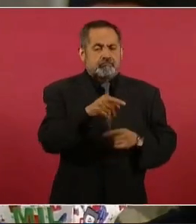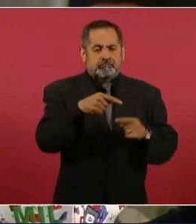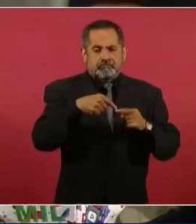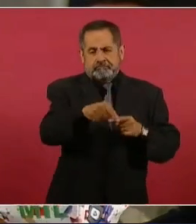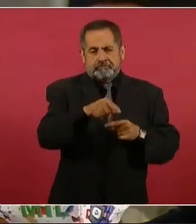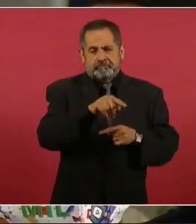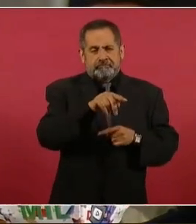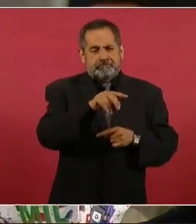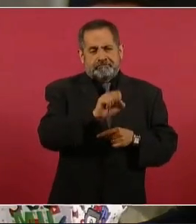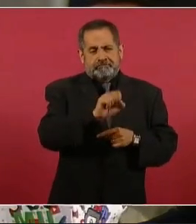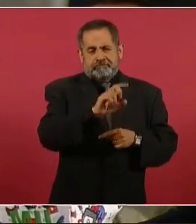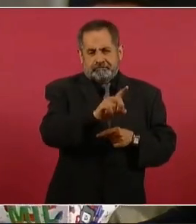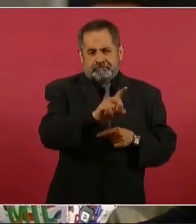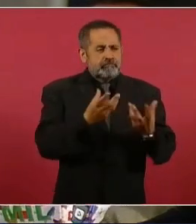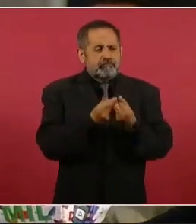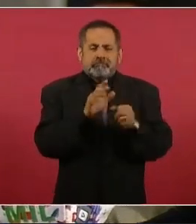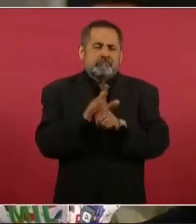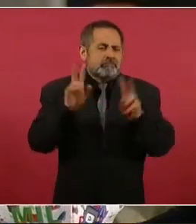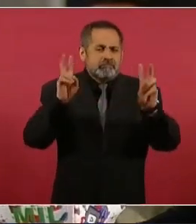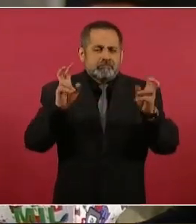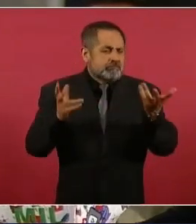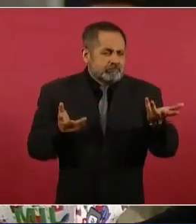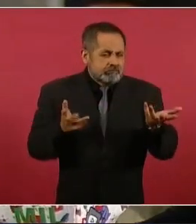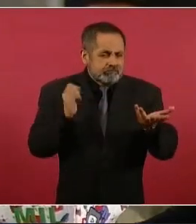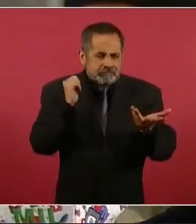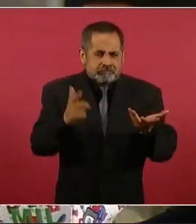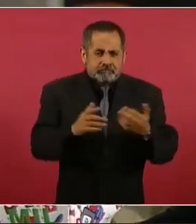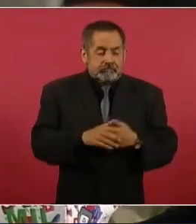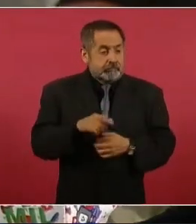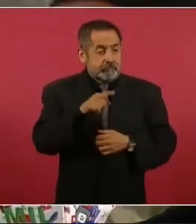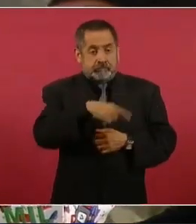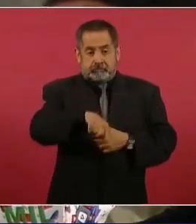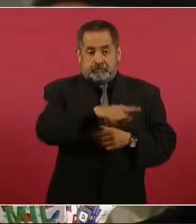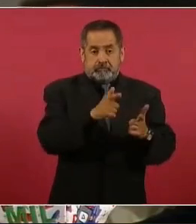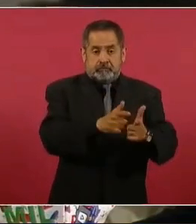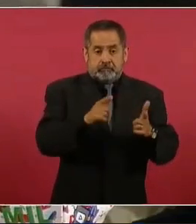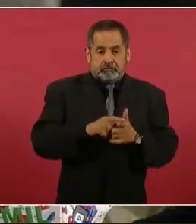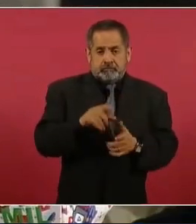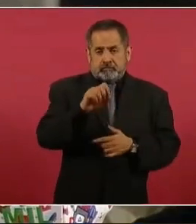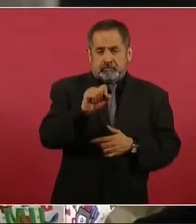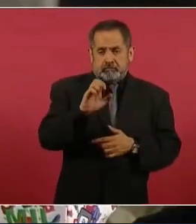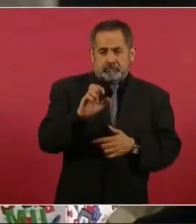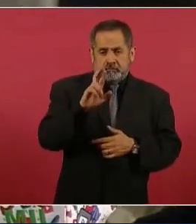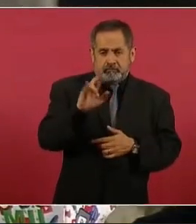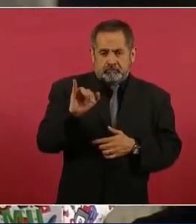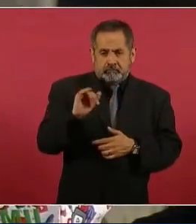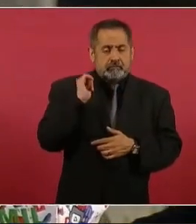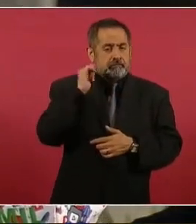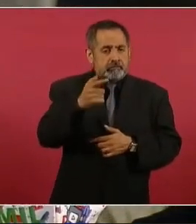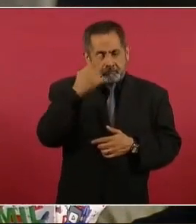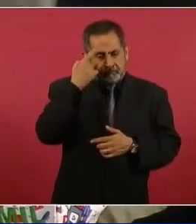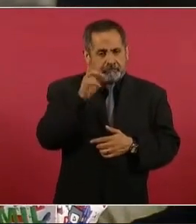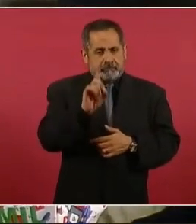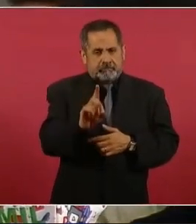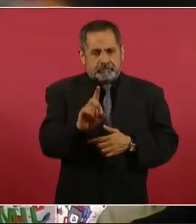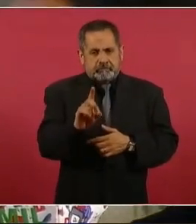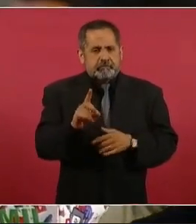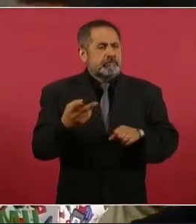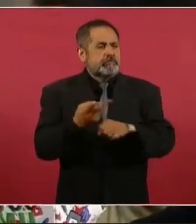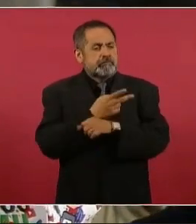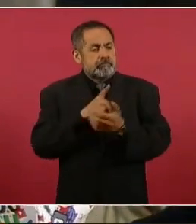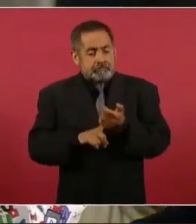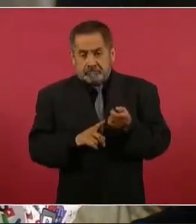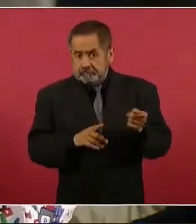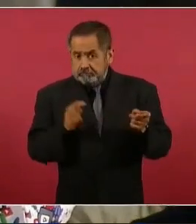de semana. Si ya le adelantaron algo los series antes de que usted acuda para allá el domingo, sobre si van a